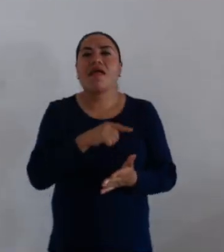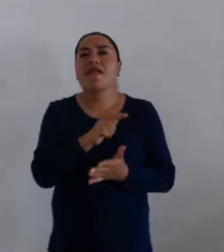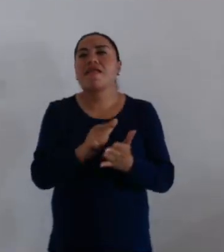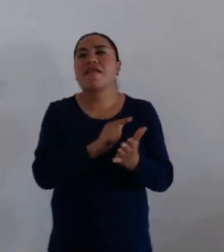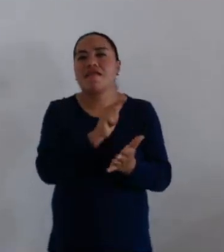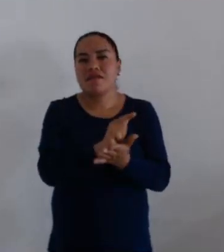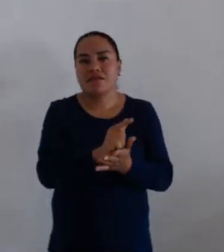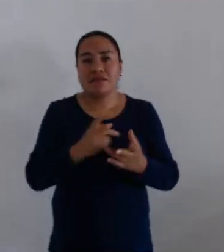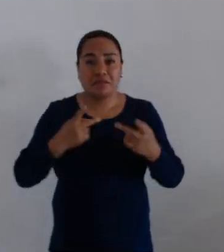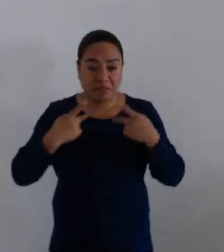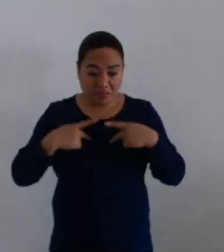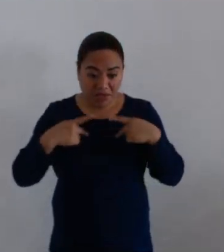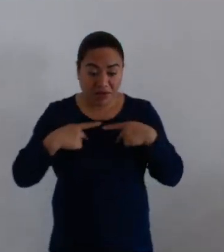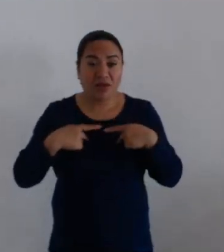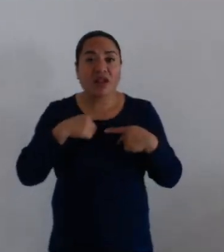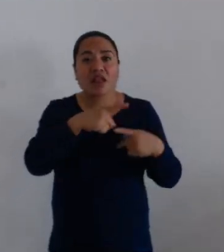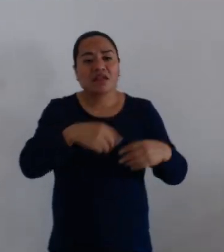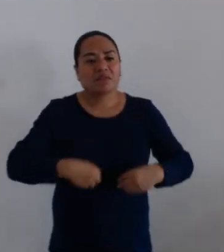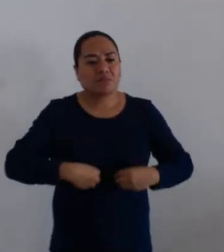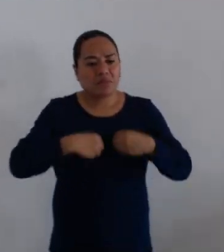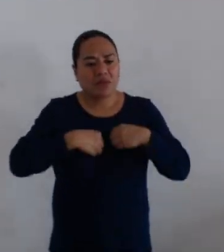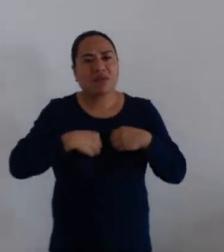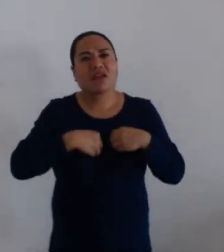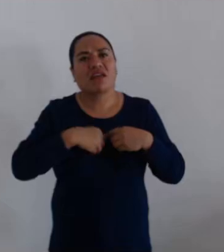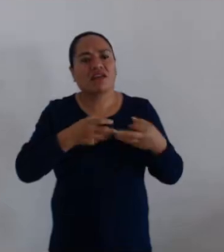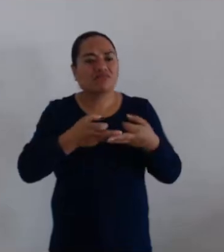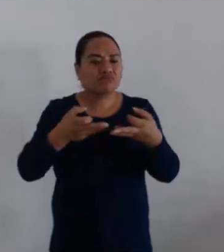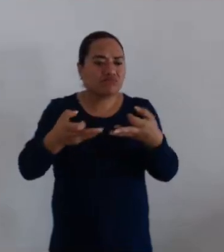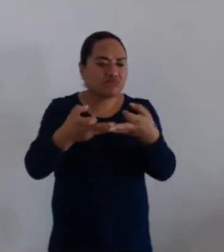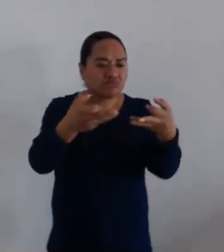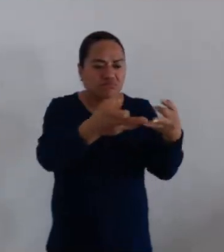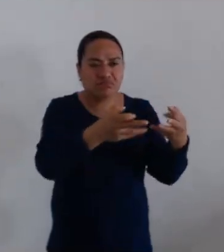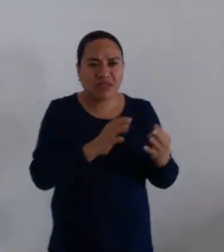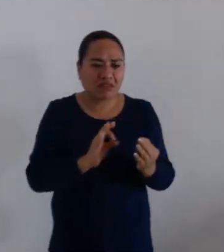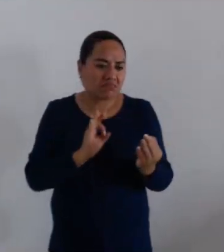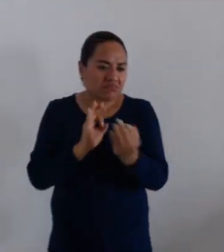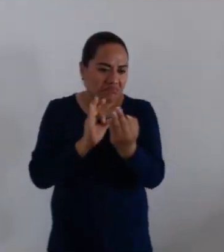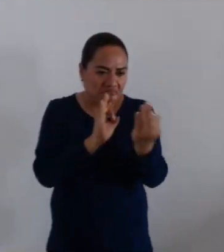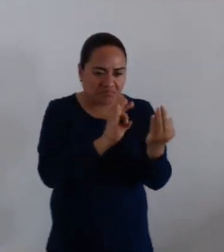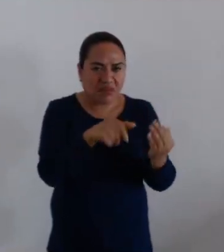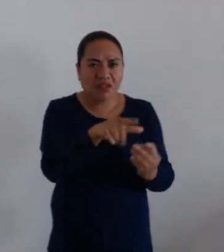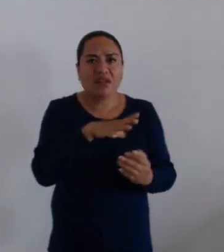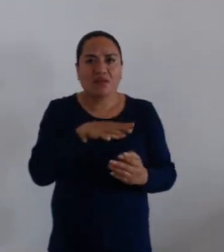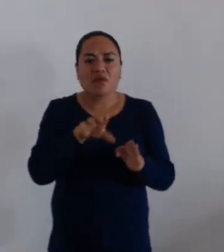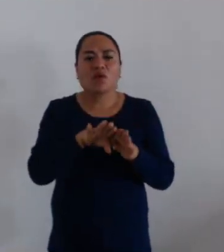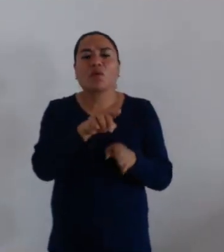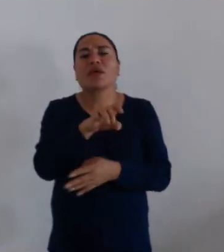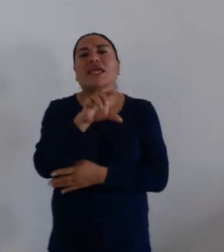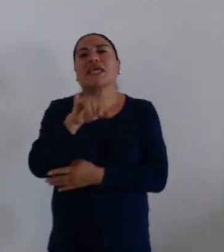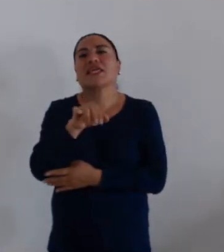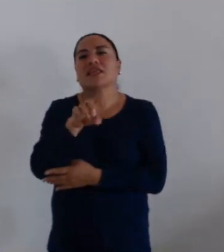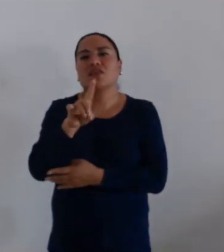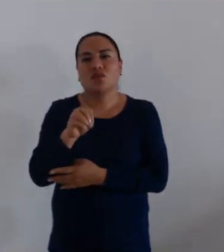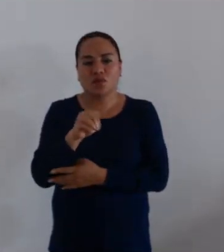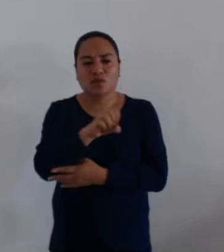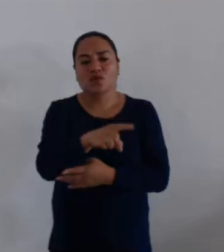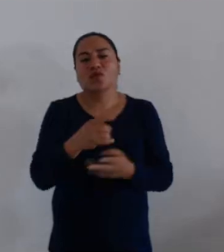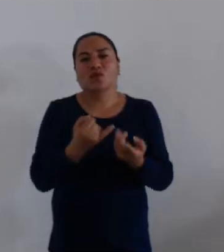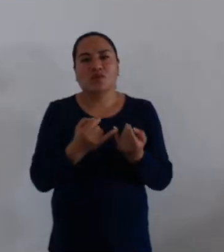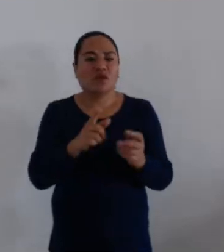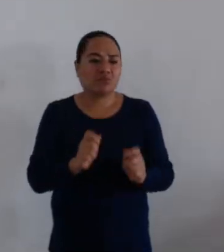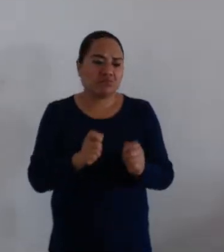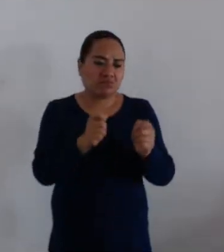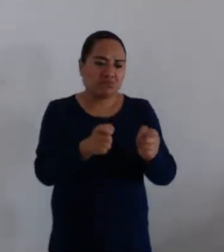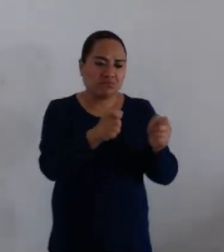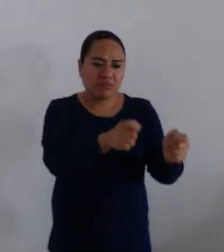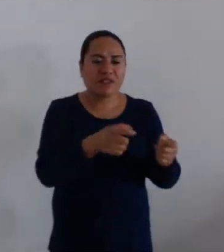gente que vive ahí, a la gente que ha heredado, a la gente que después de la revolución, los ejidos, se les otorgaron